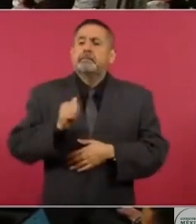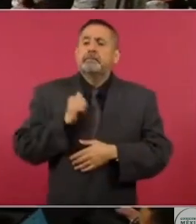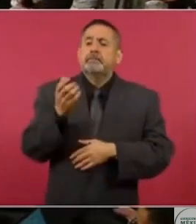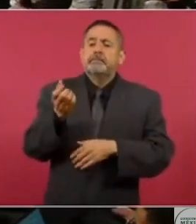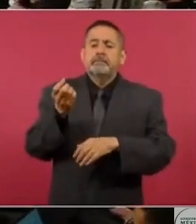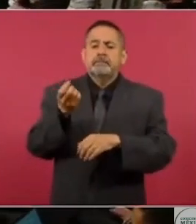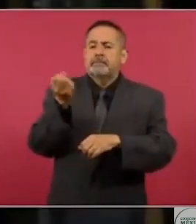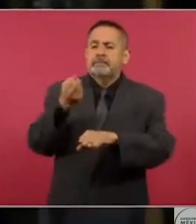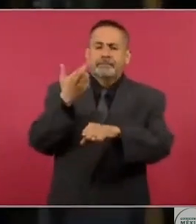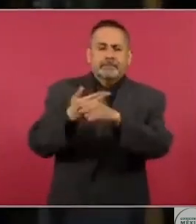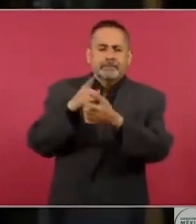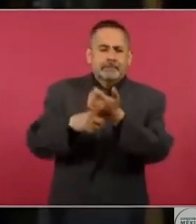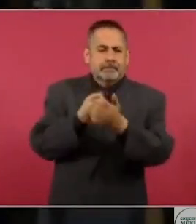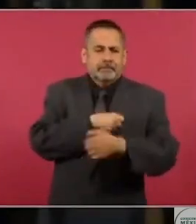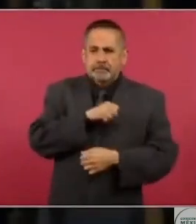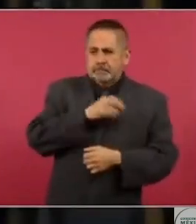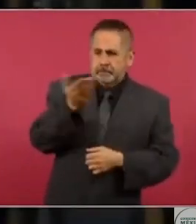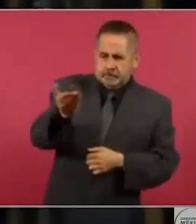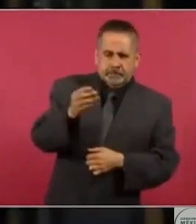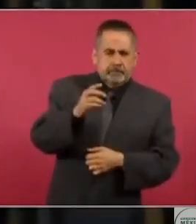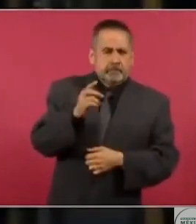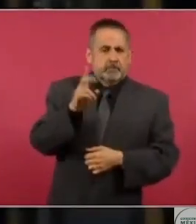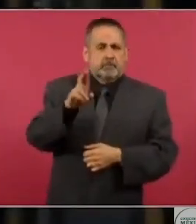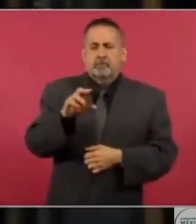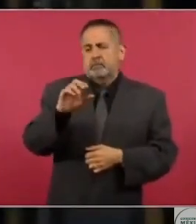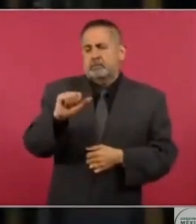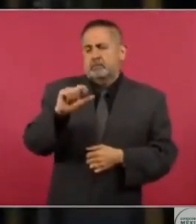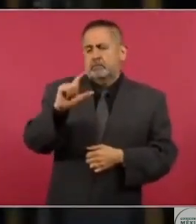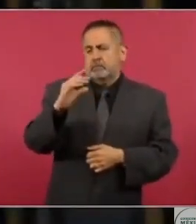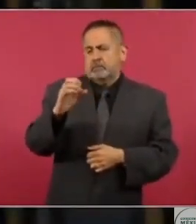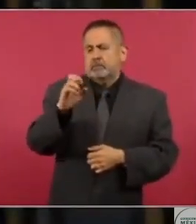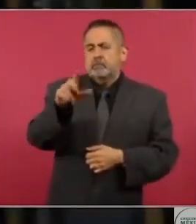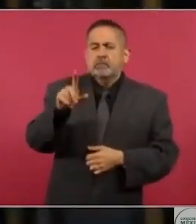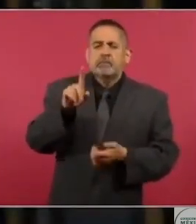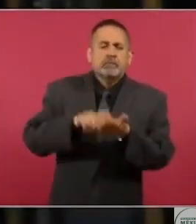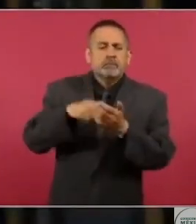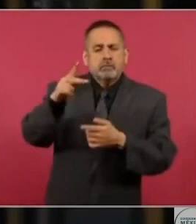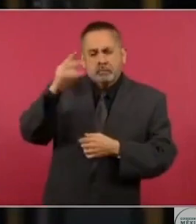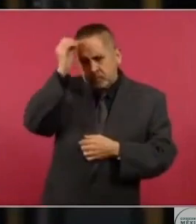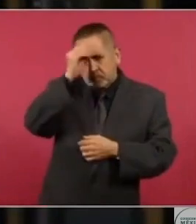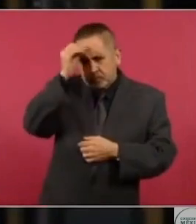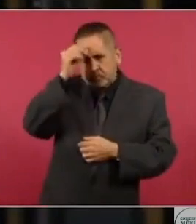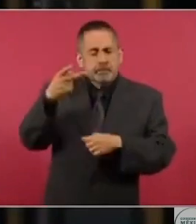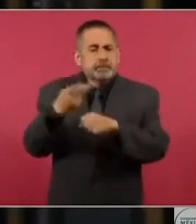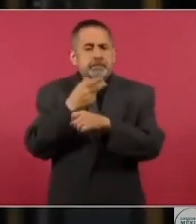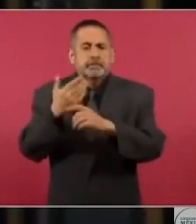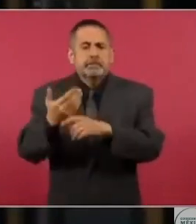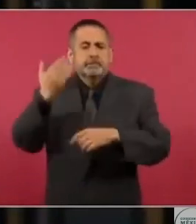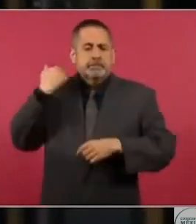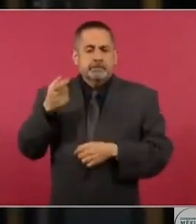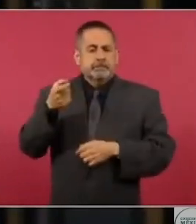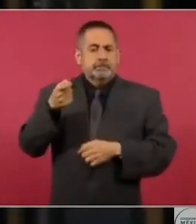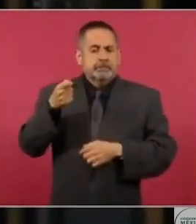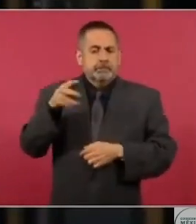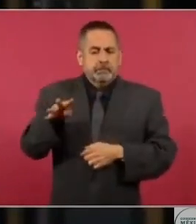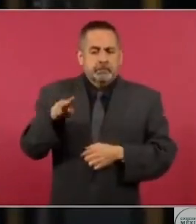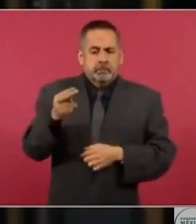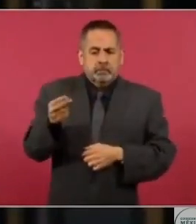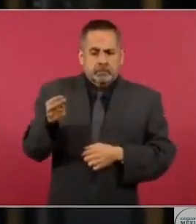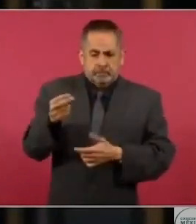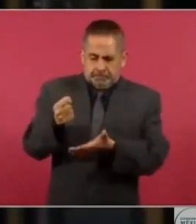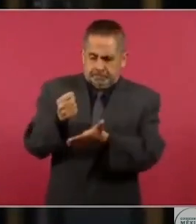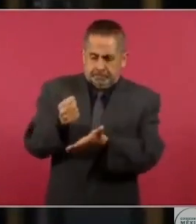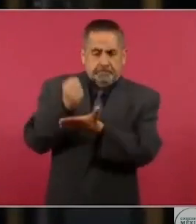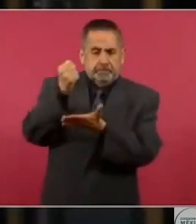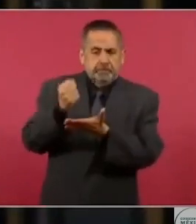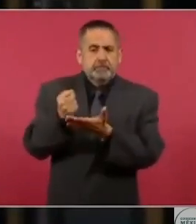de salud. El doctor Alcocer quisiera saber su opinión respecto a que el pasado 29 de noviembre se aprobó la